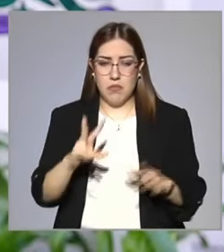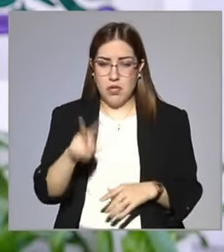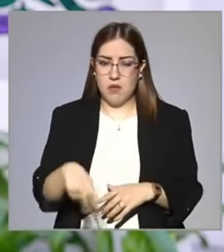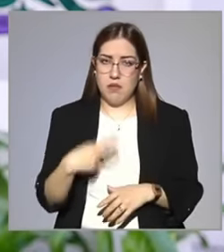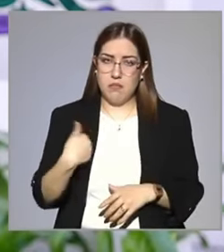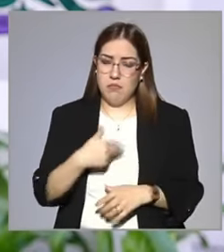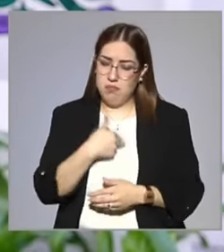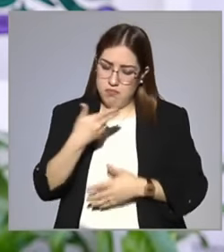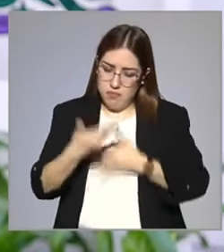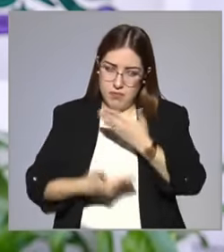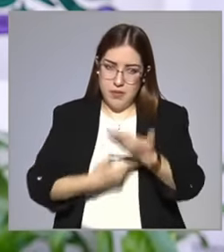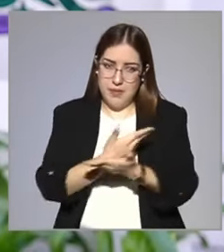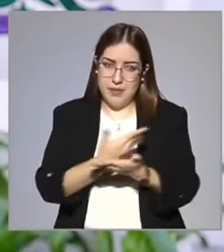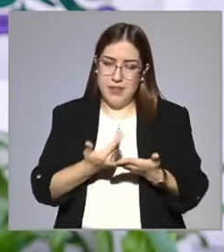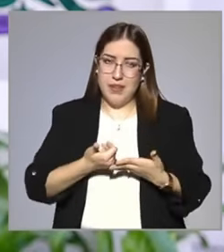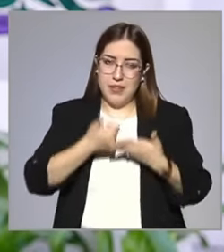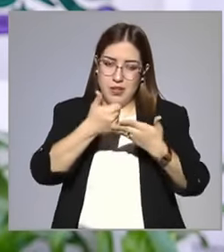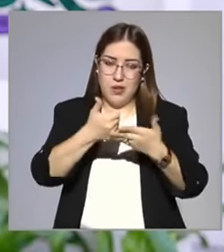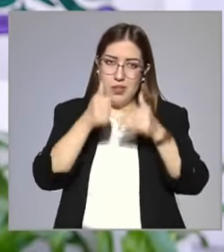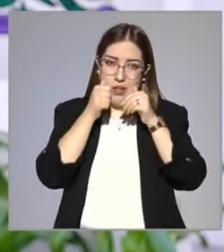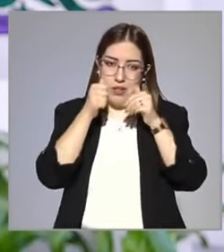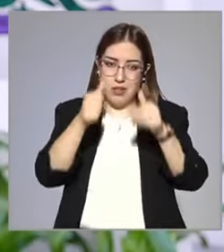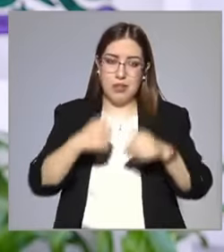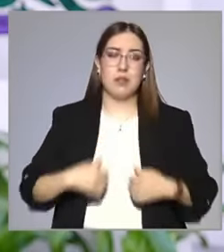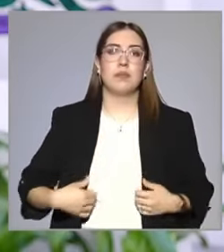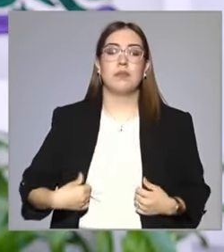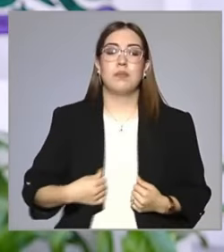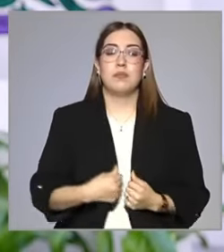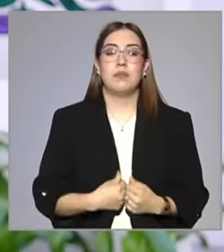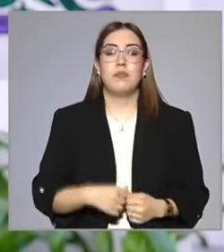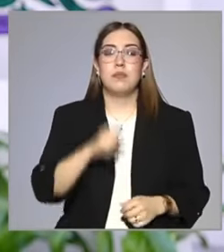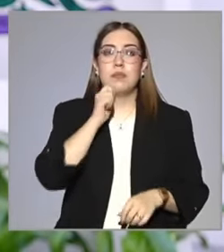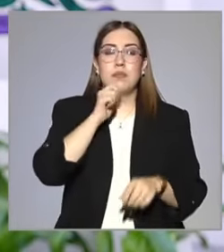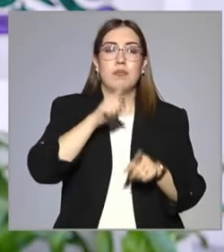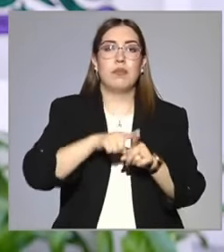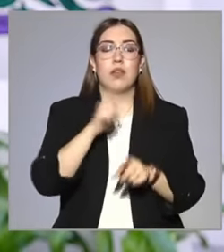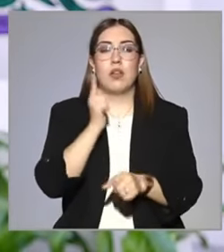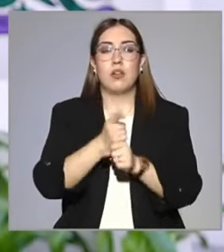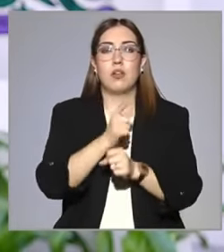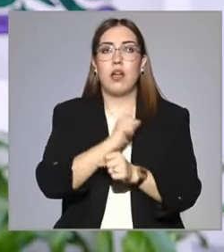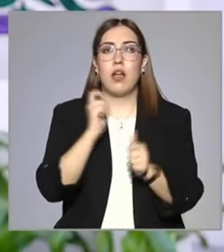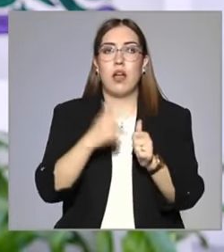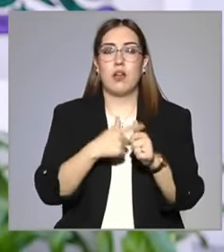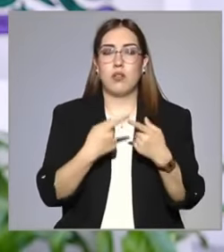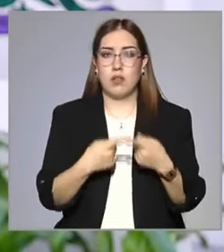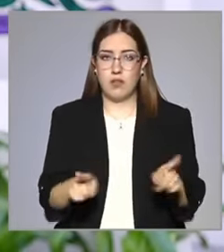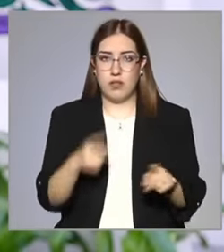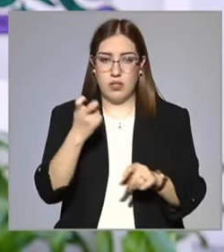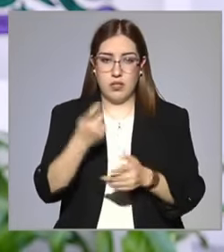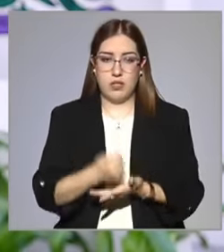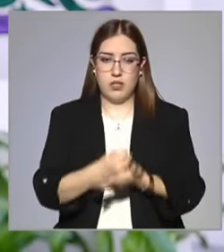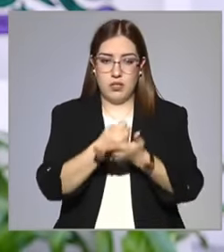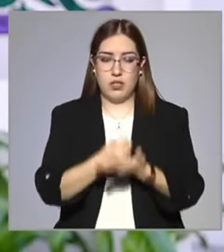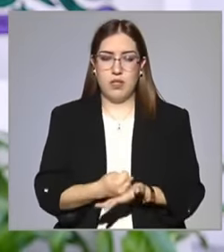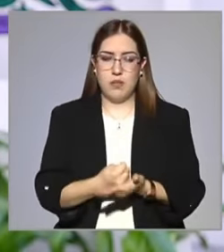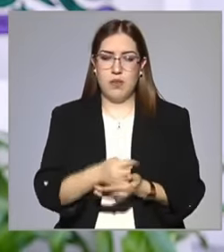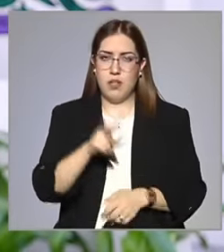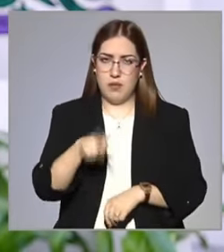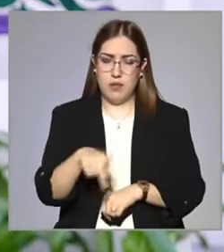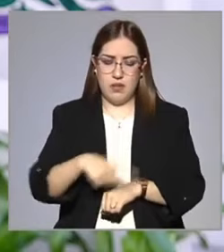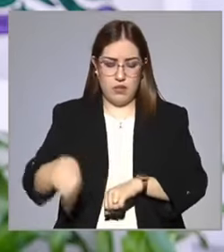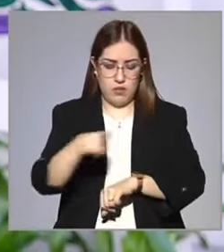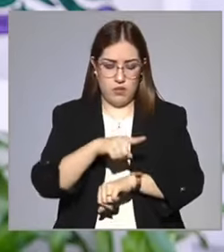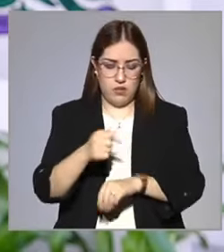estamos aquí para ayudarlos, atenderlos y encontrar algo diferente en estas terapéuticas y que en verdad